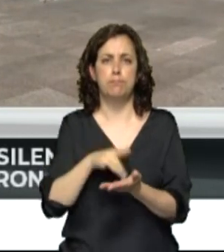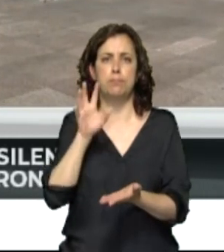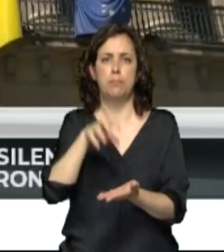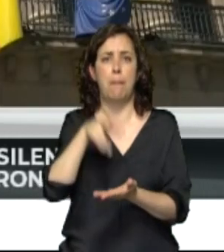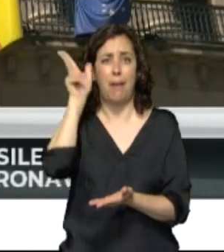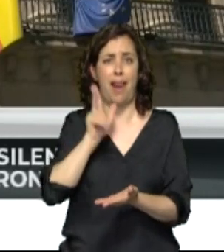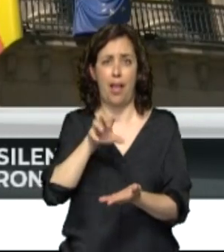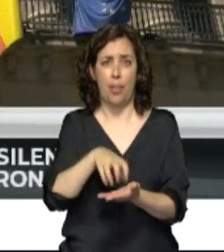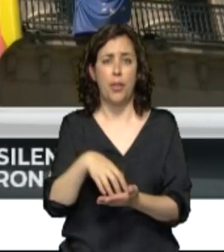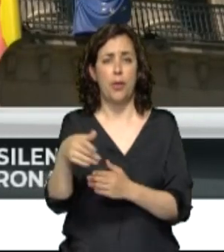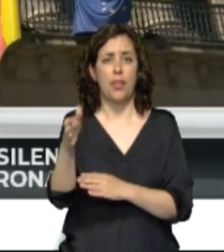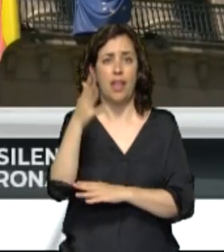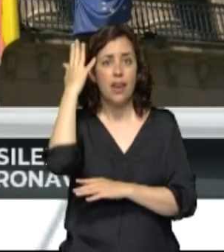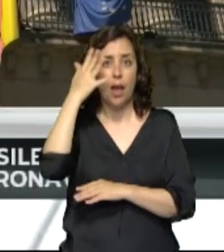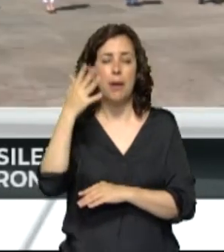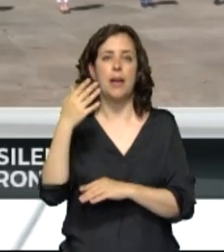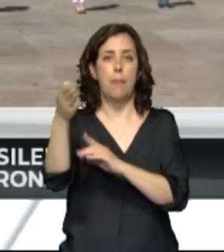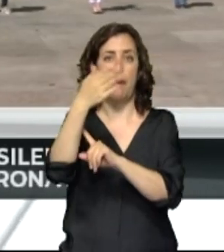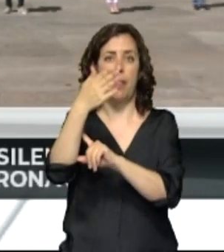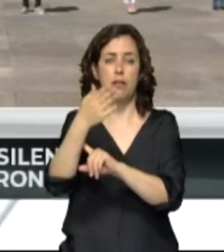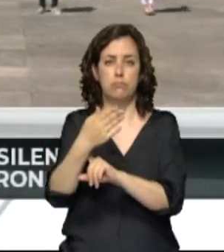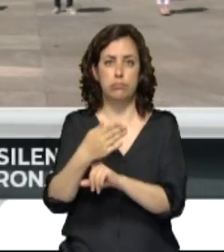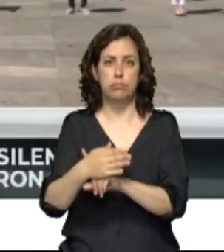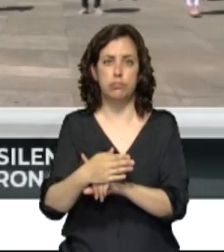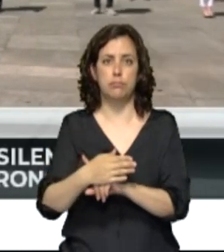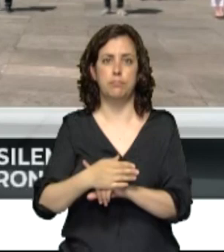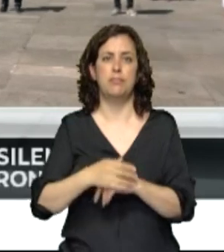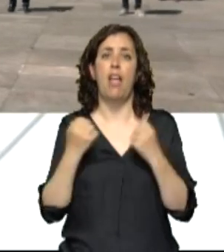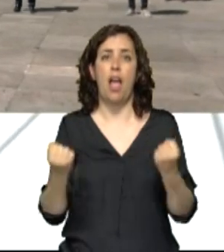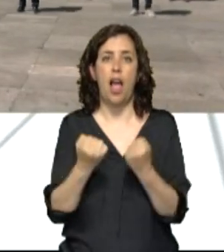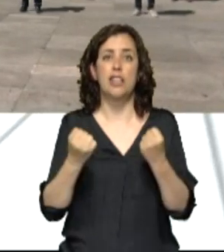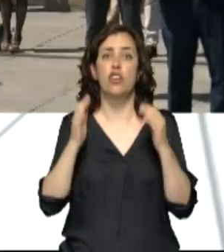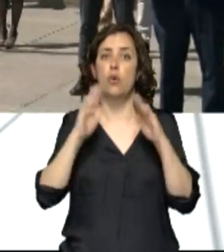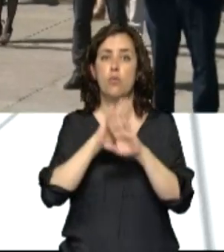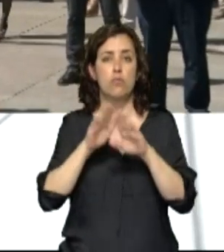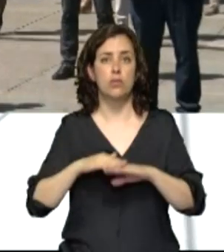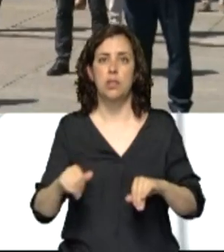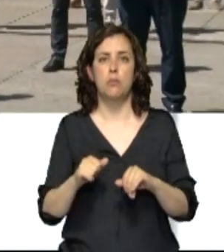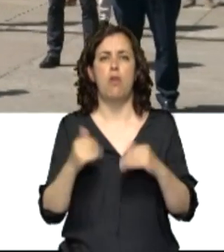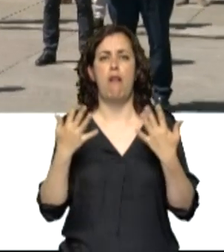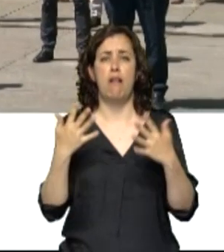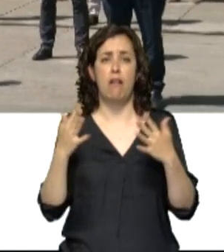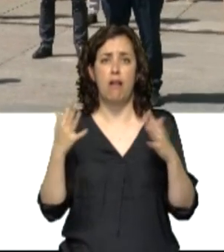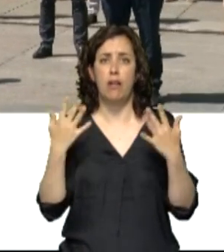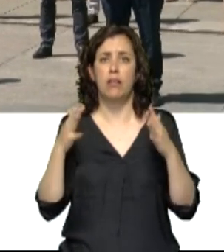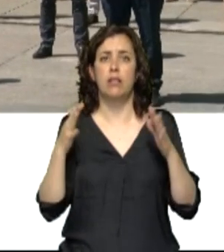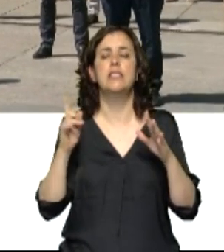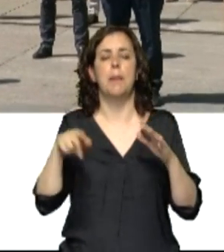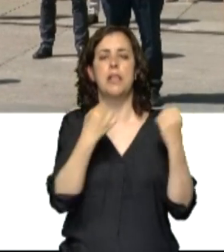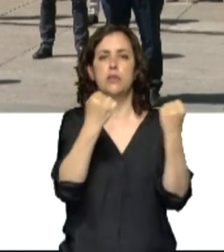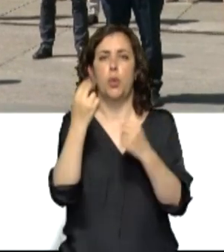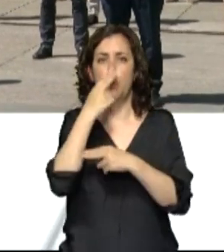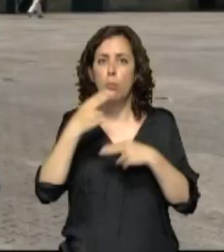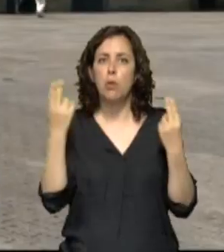cuyas banderas ondeaban a media hasta. Este acto solemne ha terminado con un cálido aplauso y se ha extendido al resto de instituciones públicas, como por